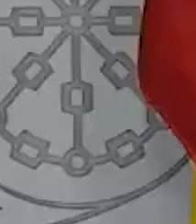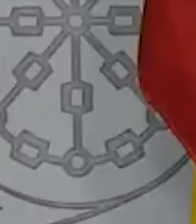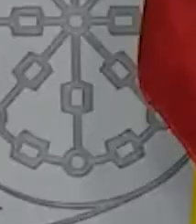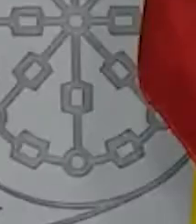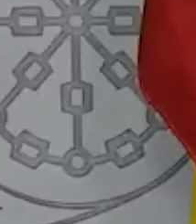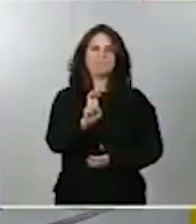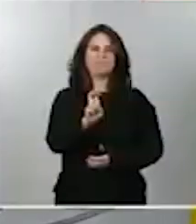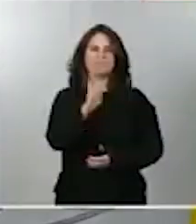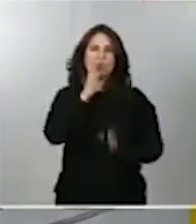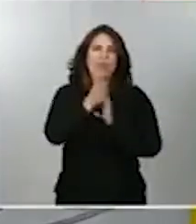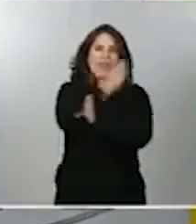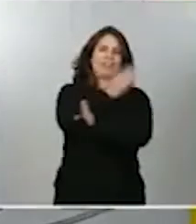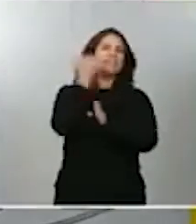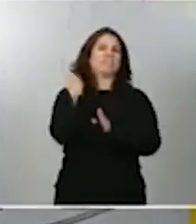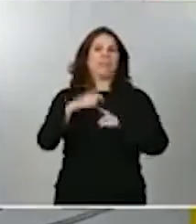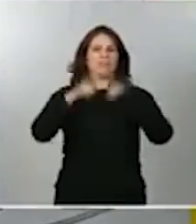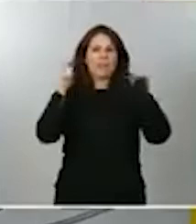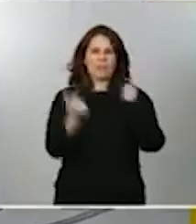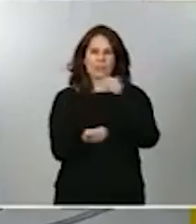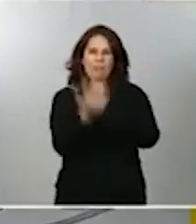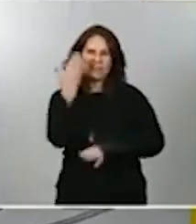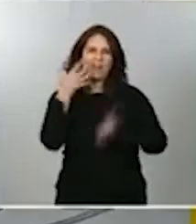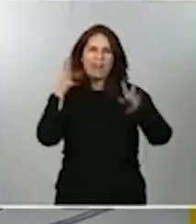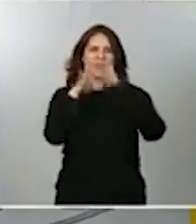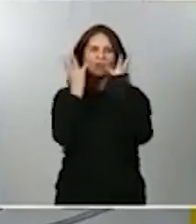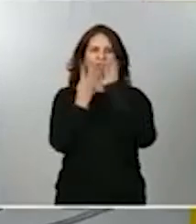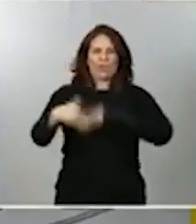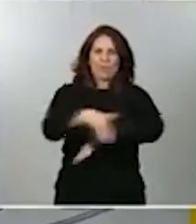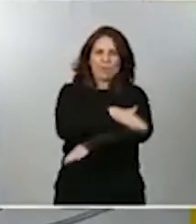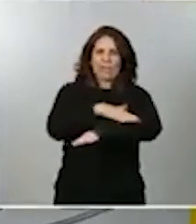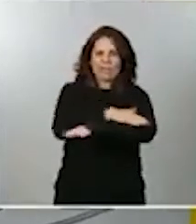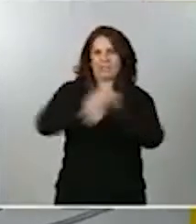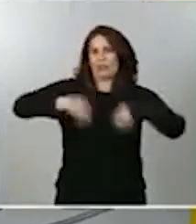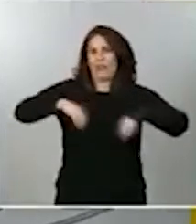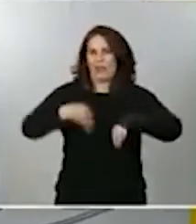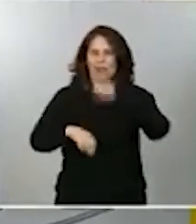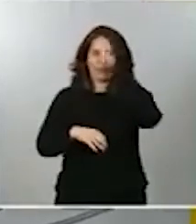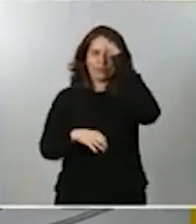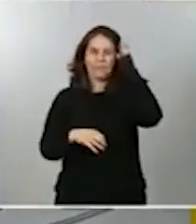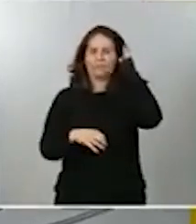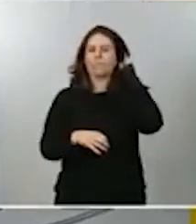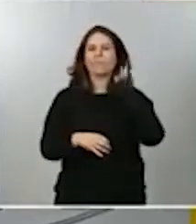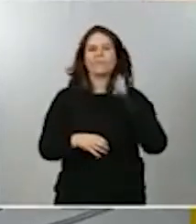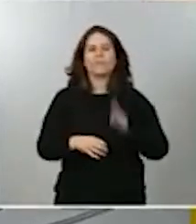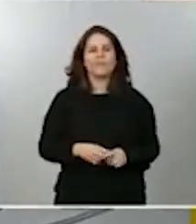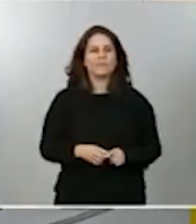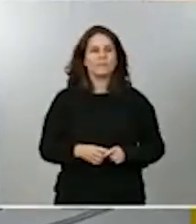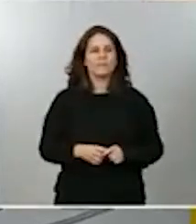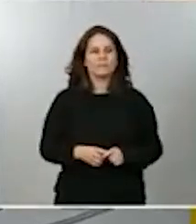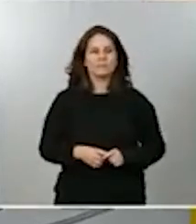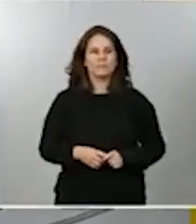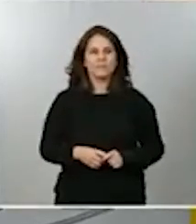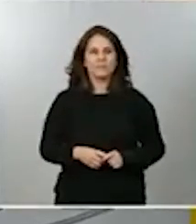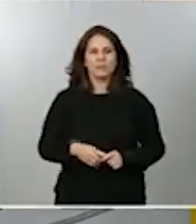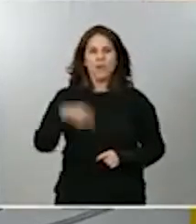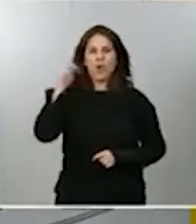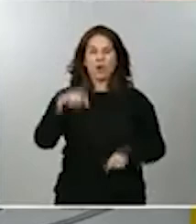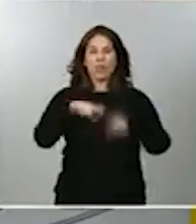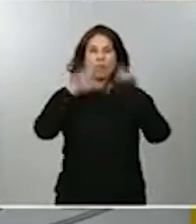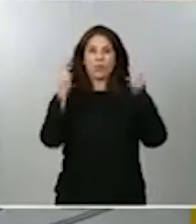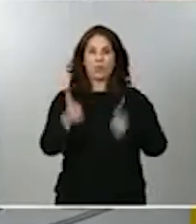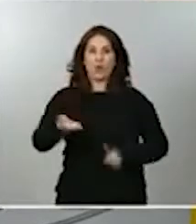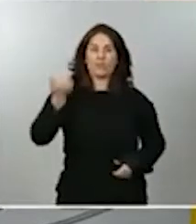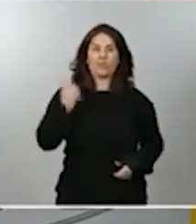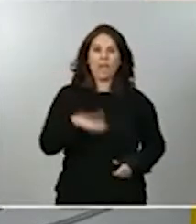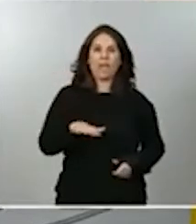se ha celebrado esta mañana del Consejo de Ministros Ordinario. De hecho, hoy en la reunión que hemos mantenido hemos vuelto a avanzar en